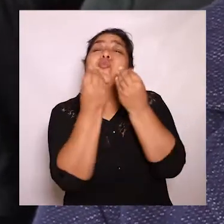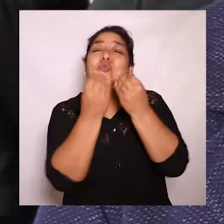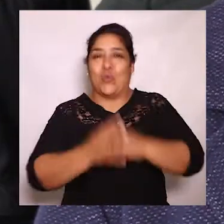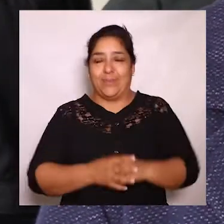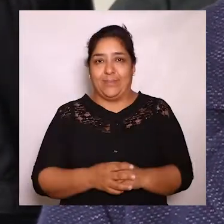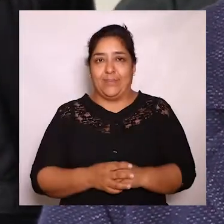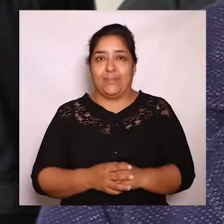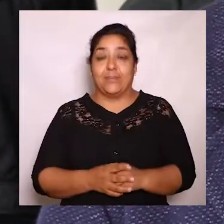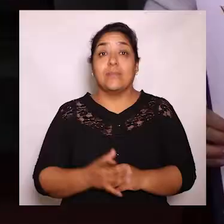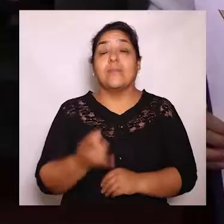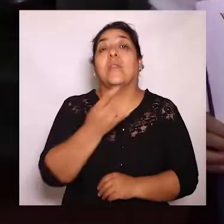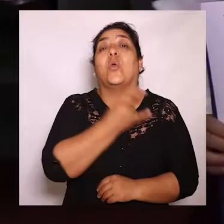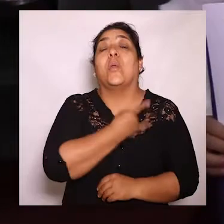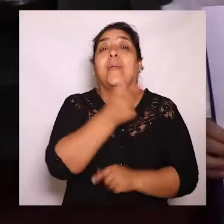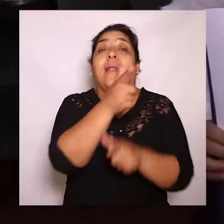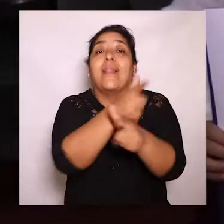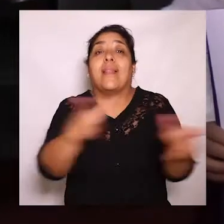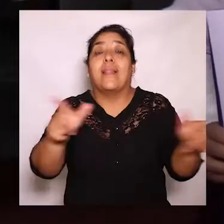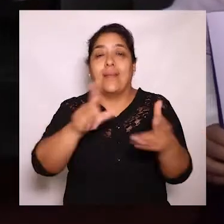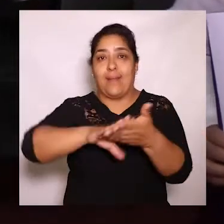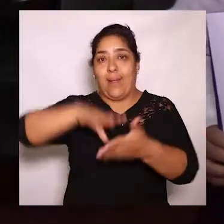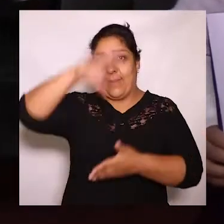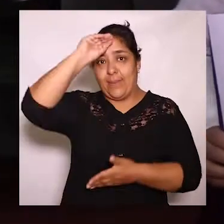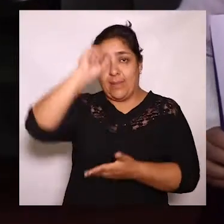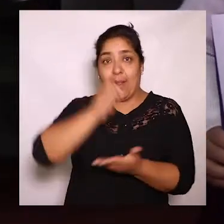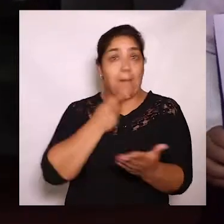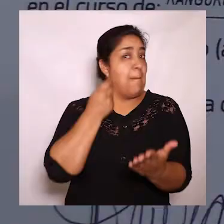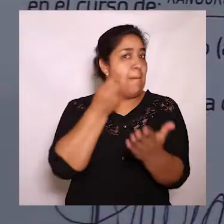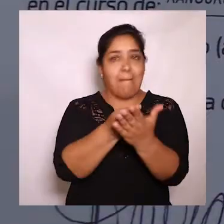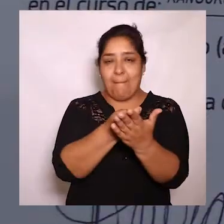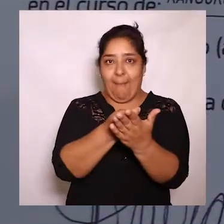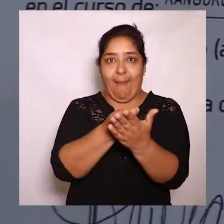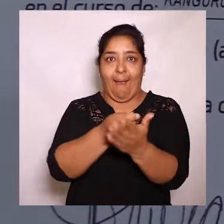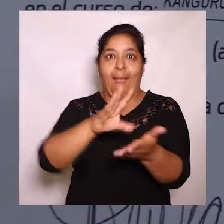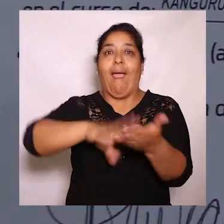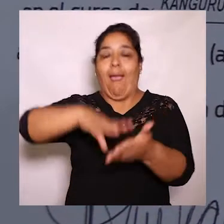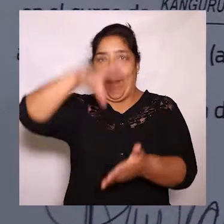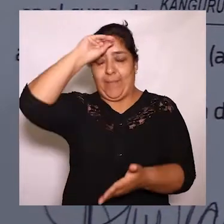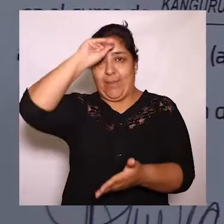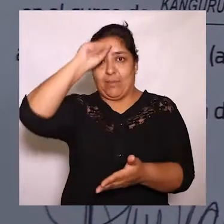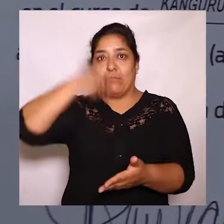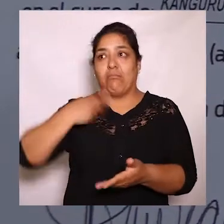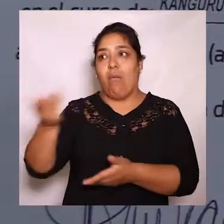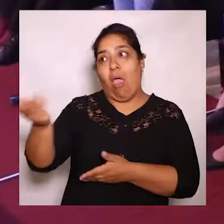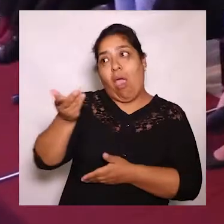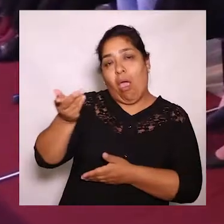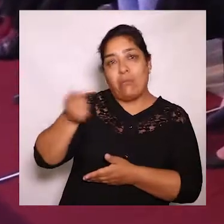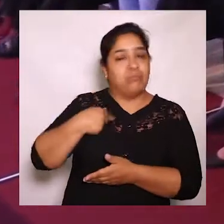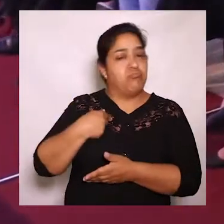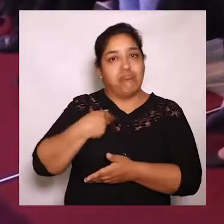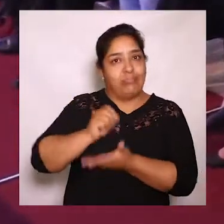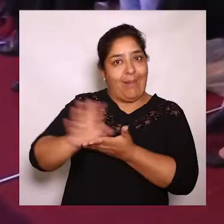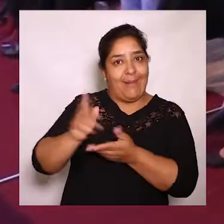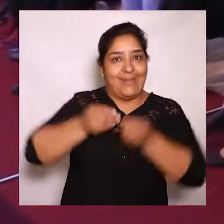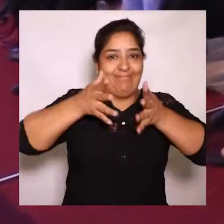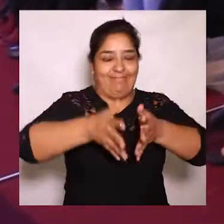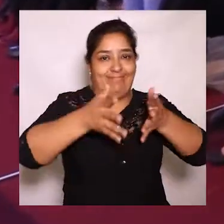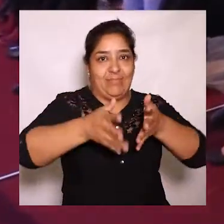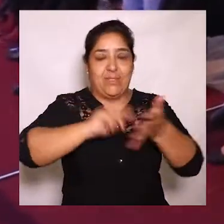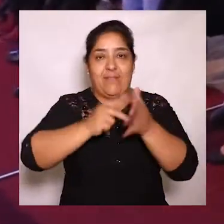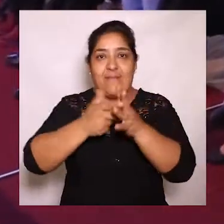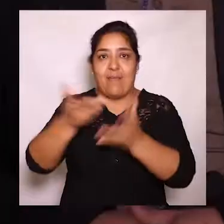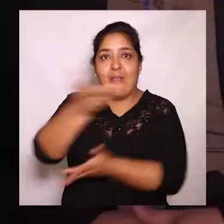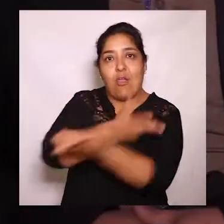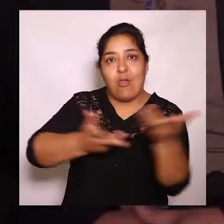y que les va a gustar muchísimo. En la Universidad de Libre Aprendizaje Sin Pagar Se Aprende y Sin Cobrar Se Enseña, una muestra